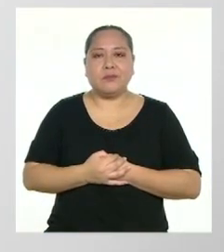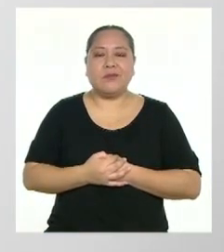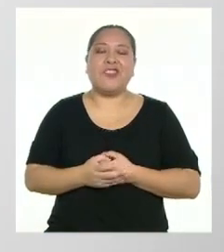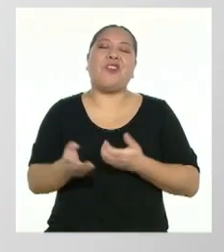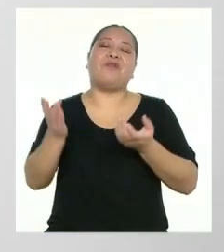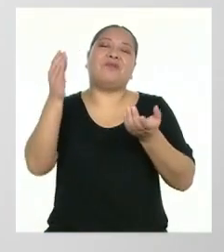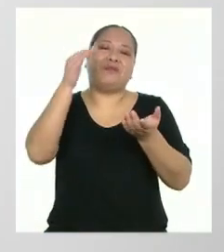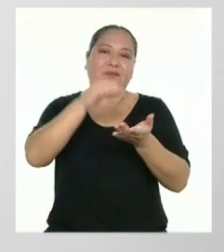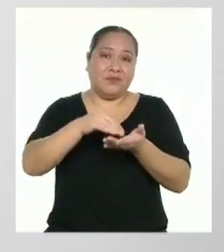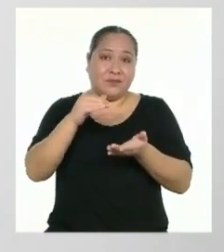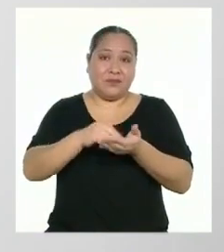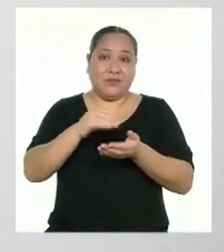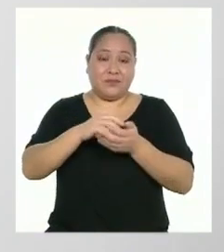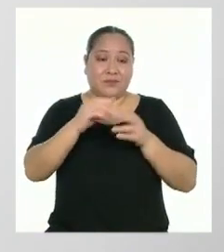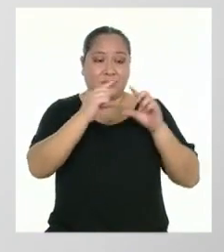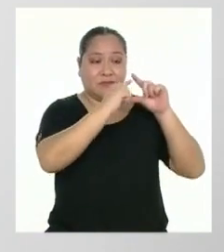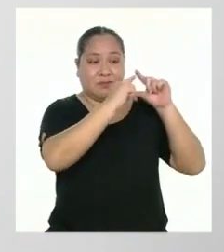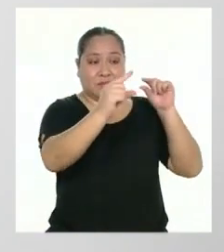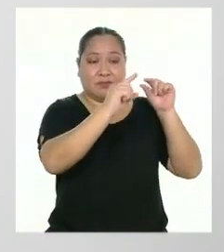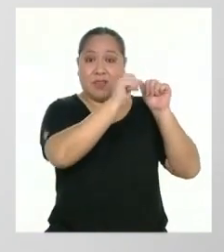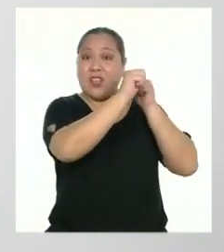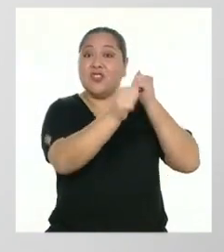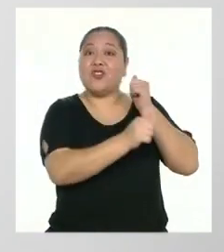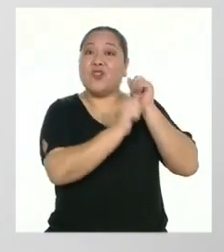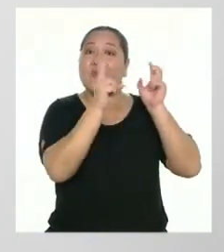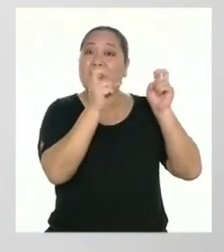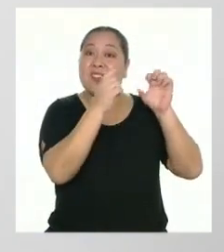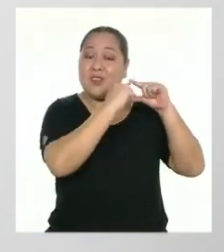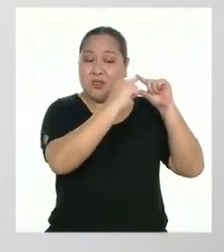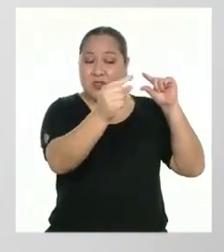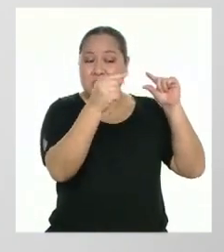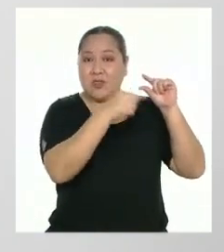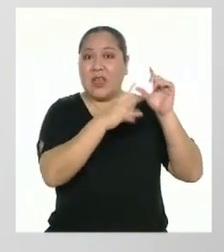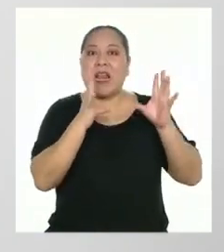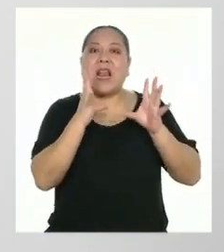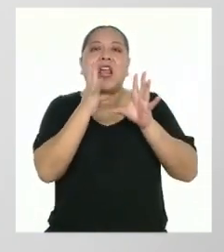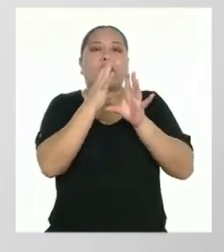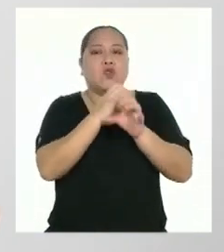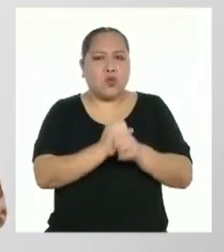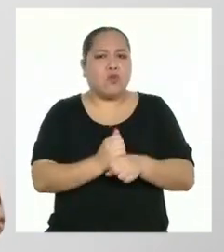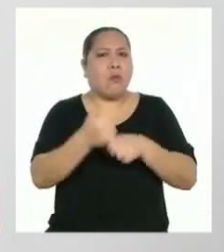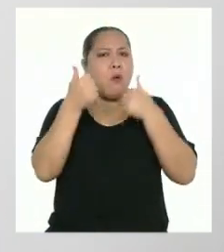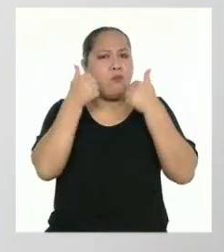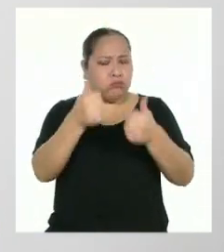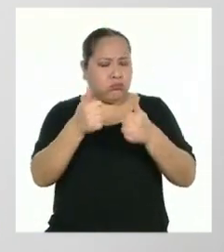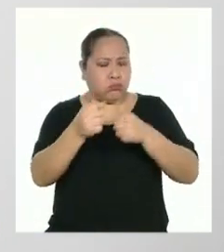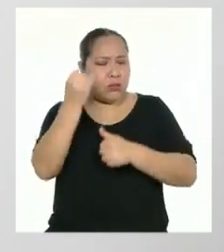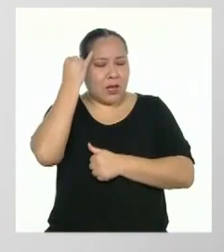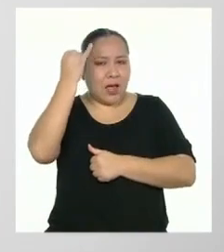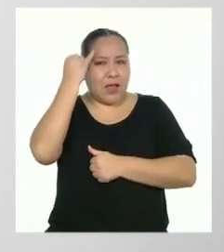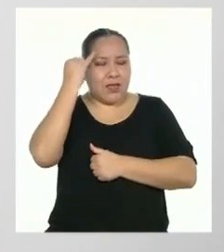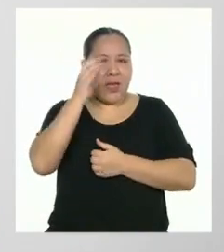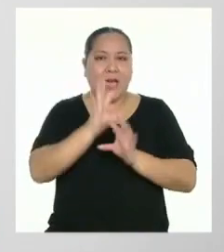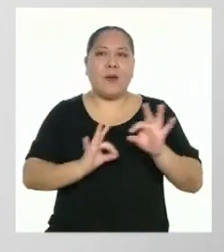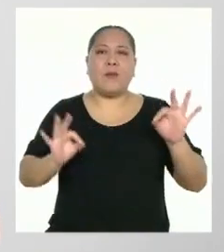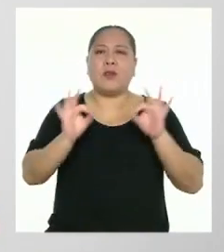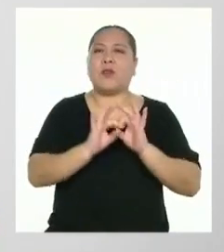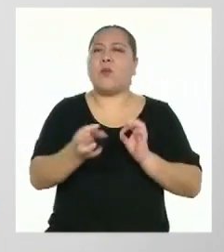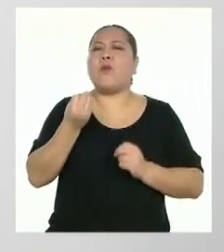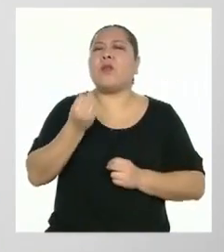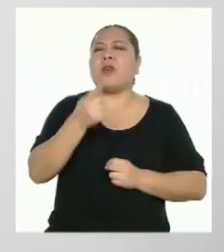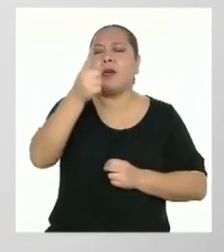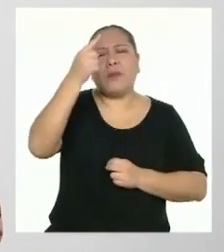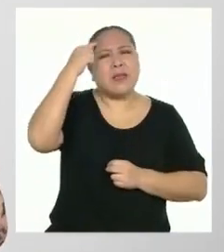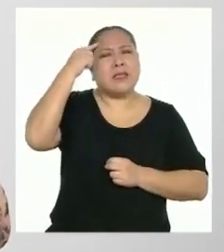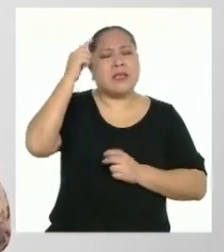Nuevamente, el subtítulo de esta sección resume muy bien la idea central. ¿Por qué creen